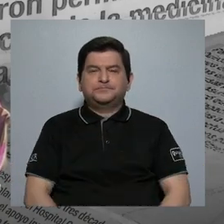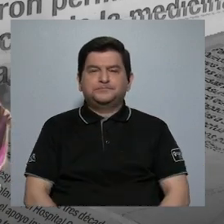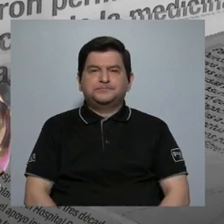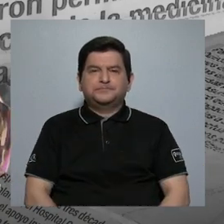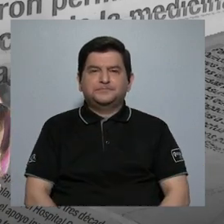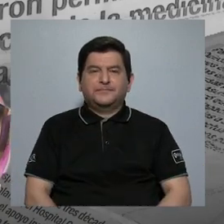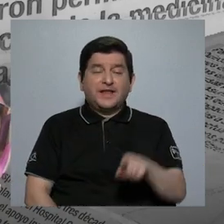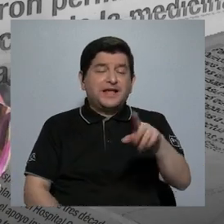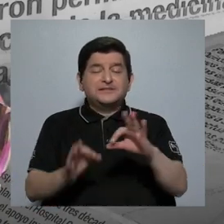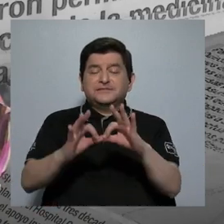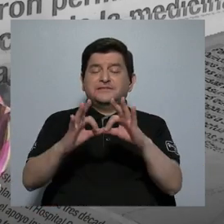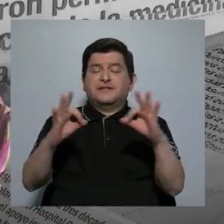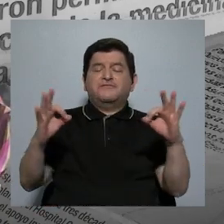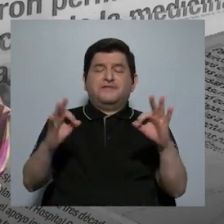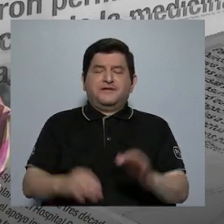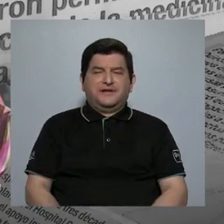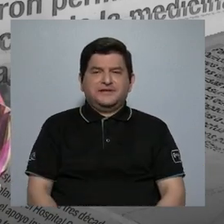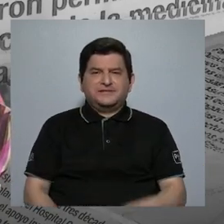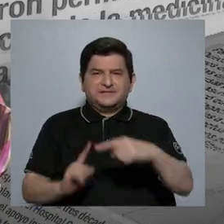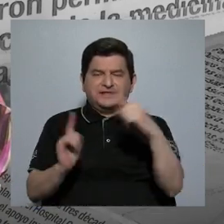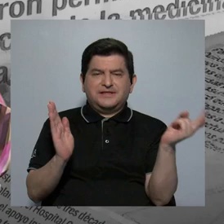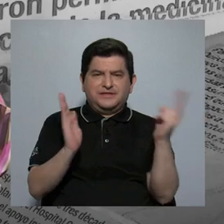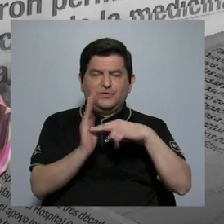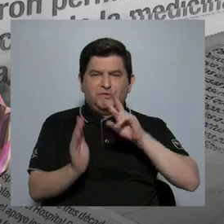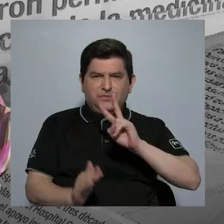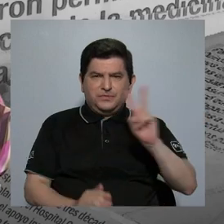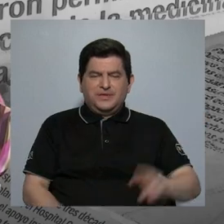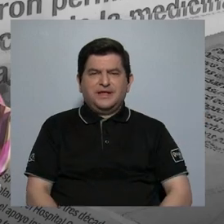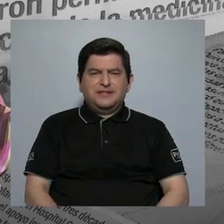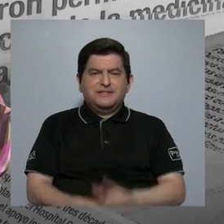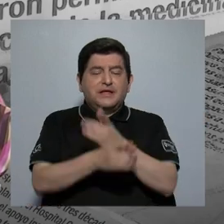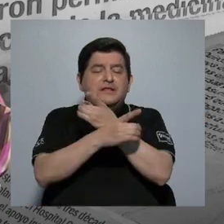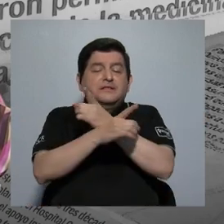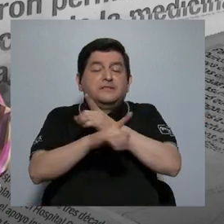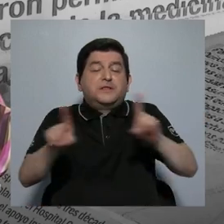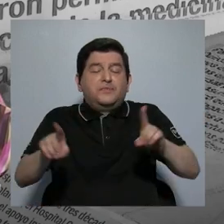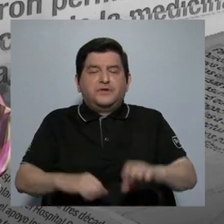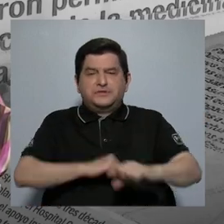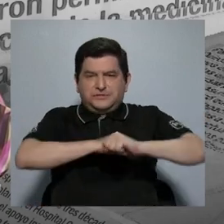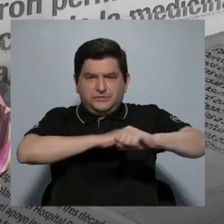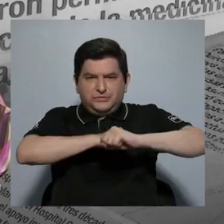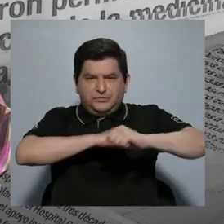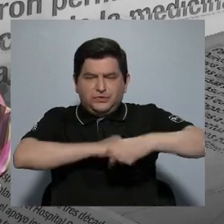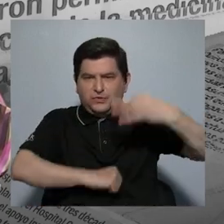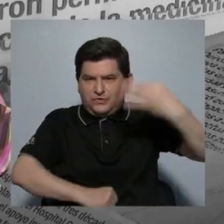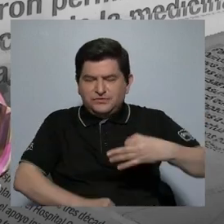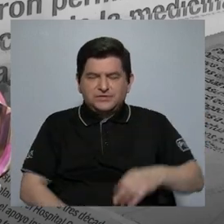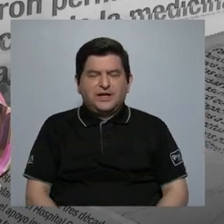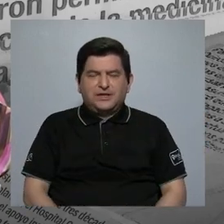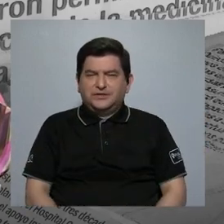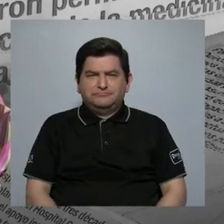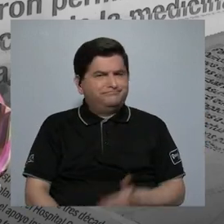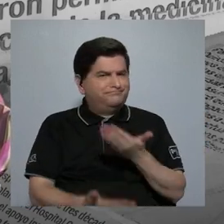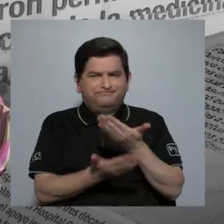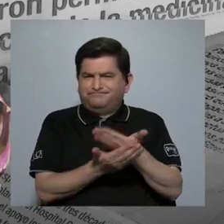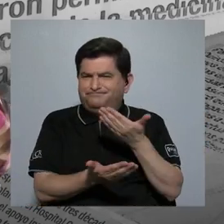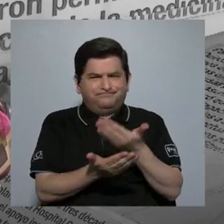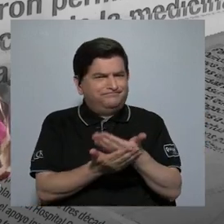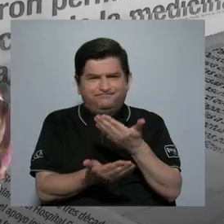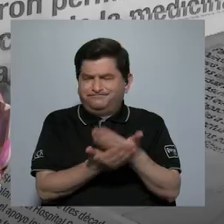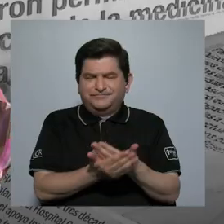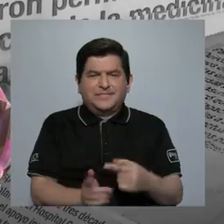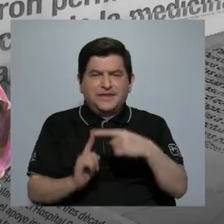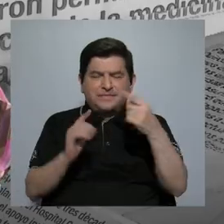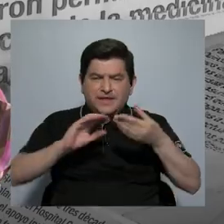digamos, este lema que se empezó a dar a partir del 2022 de la democratización de la pauta, realmente no se ha comprobado a partir de